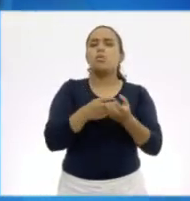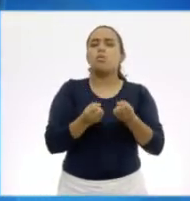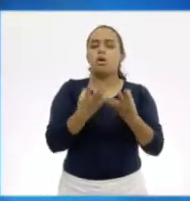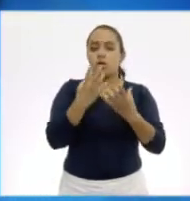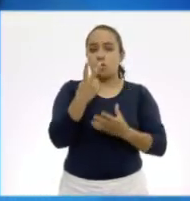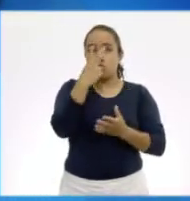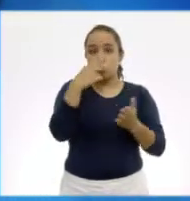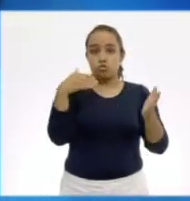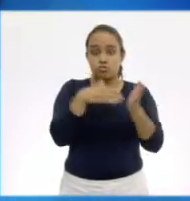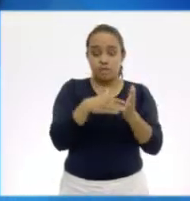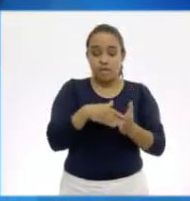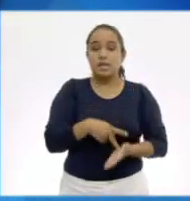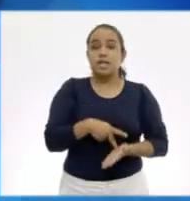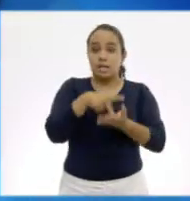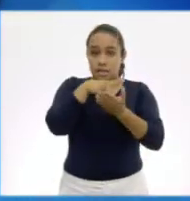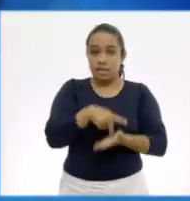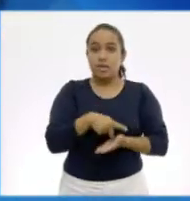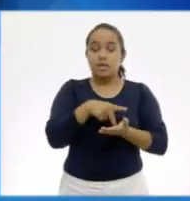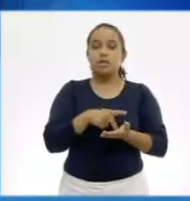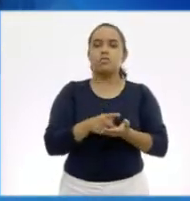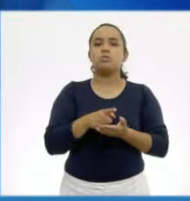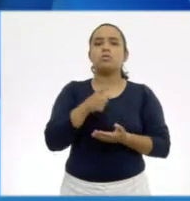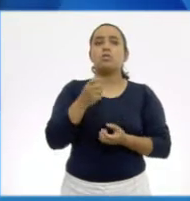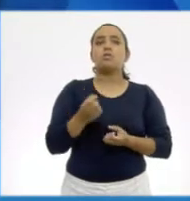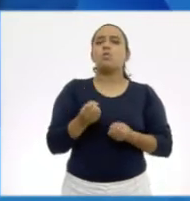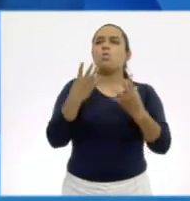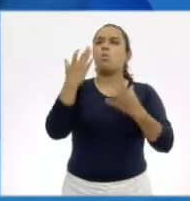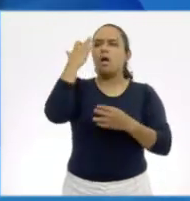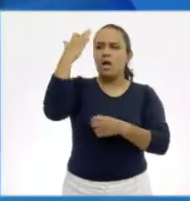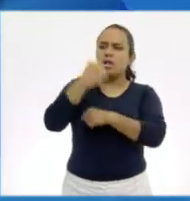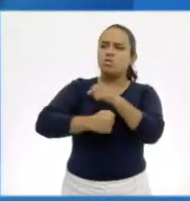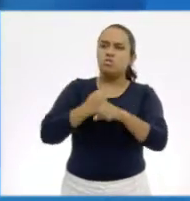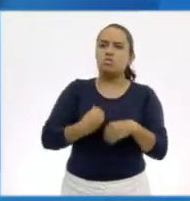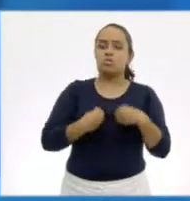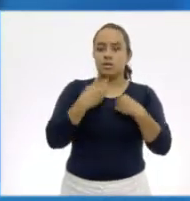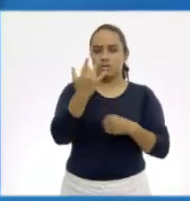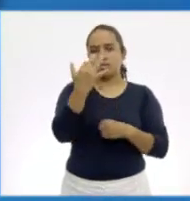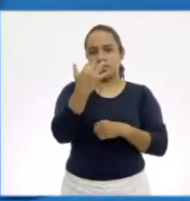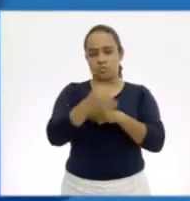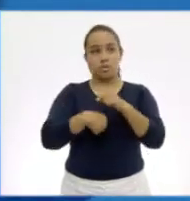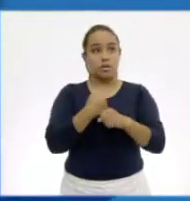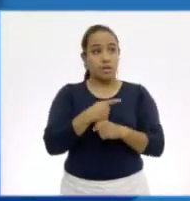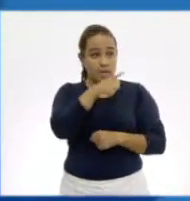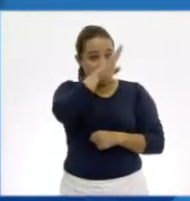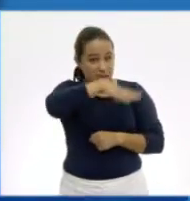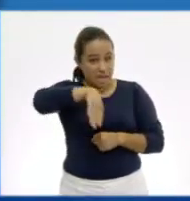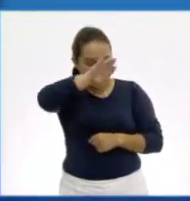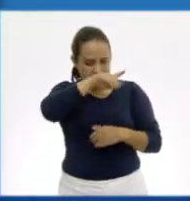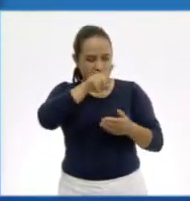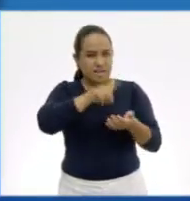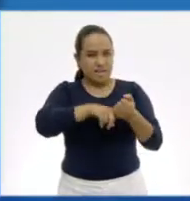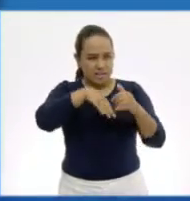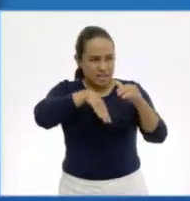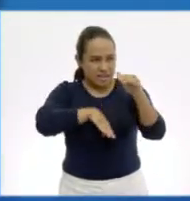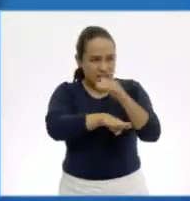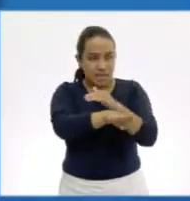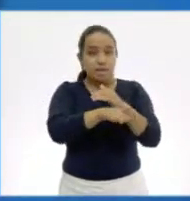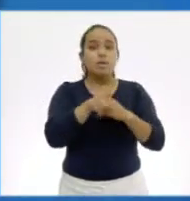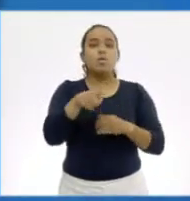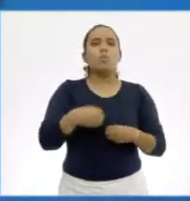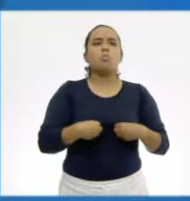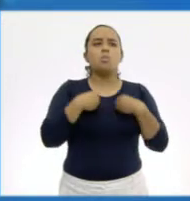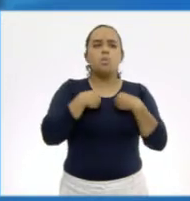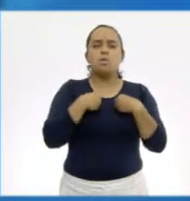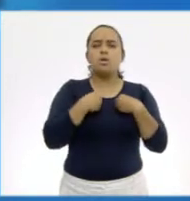,000 kilogramos y puede llegar a vivir 50 años. El elefante marino pesa 4,000 kilogramos y puede vivir